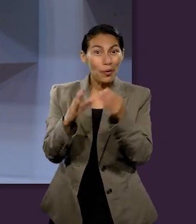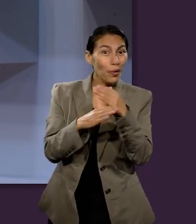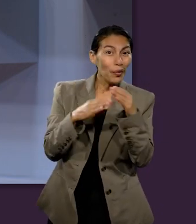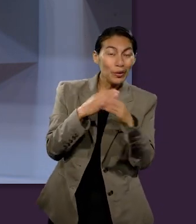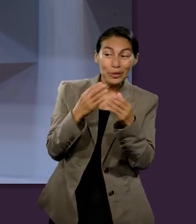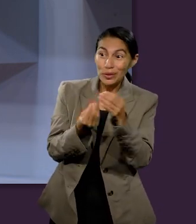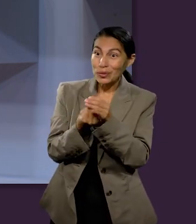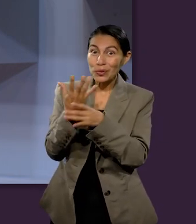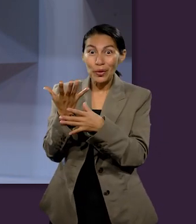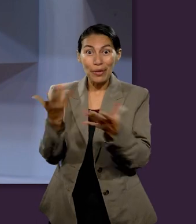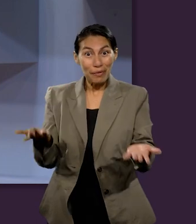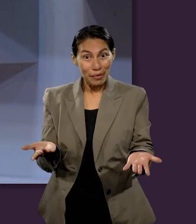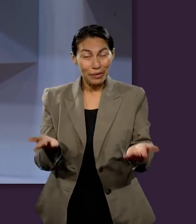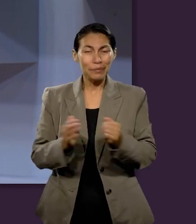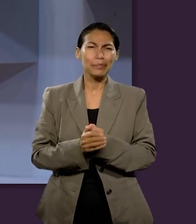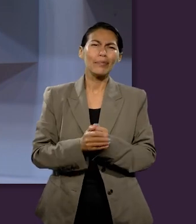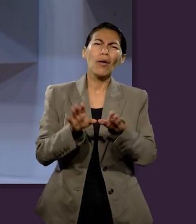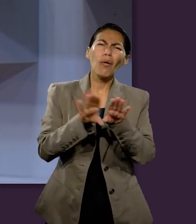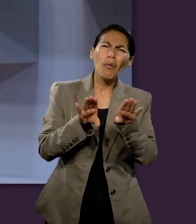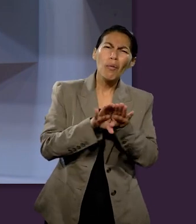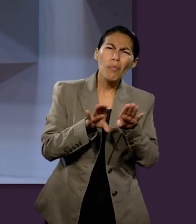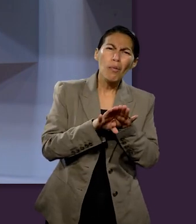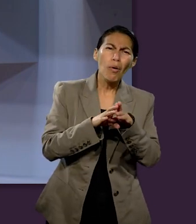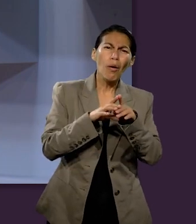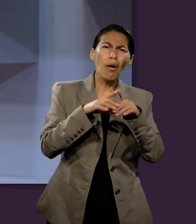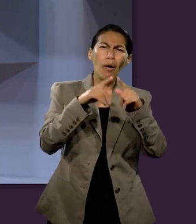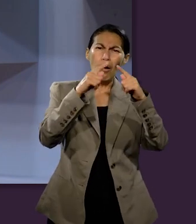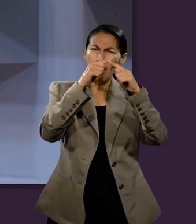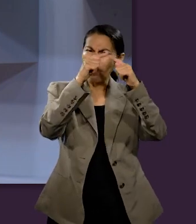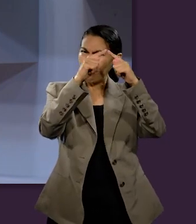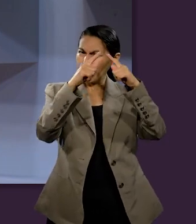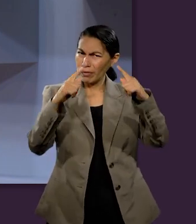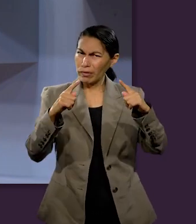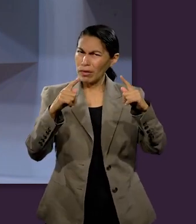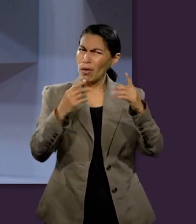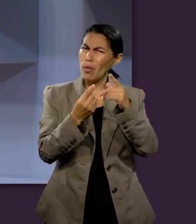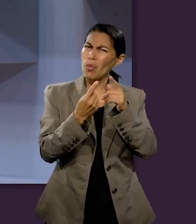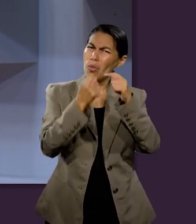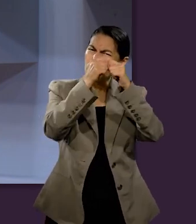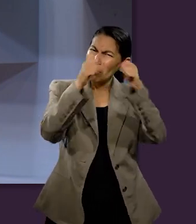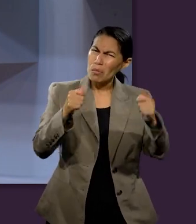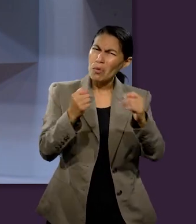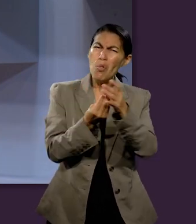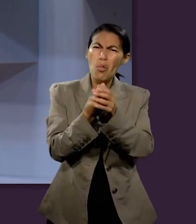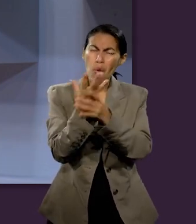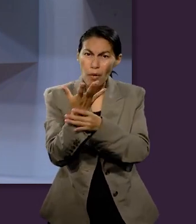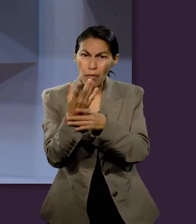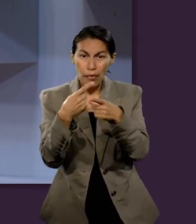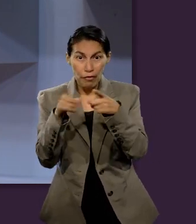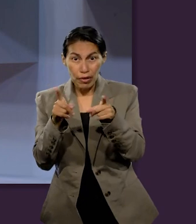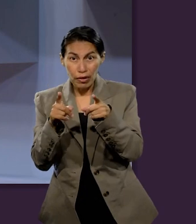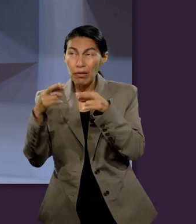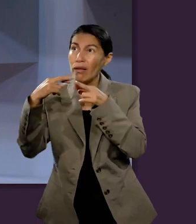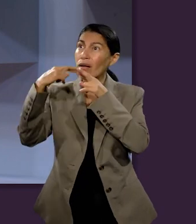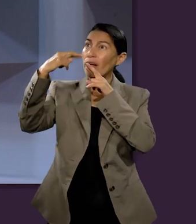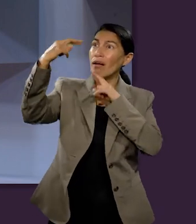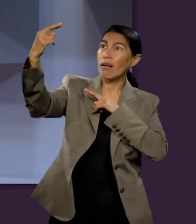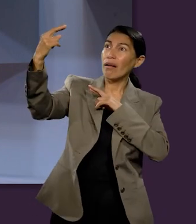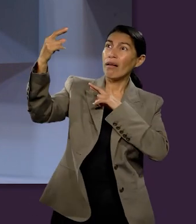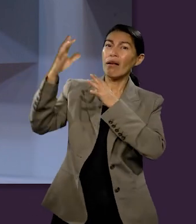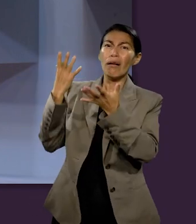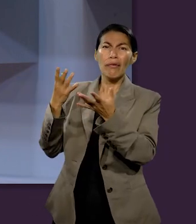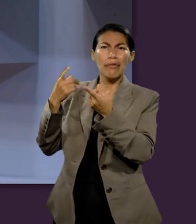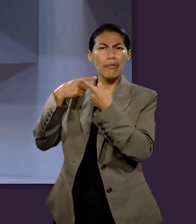con otros conceptos nuevos para nosotros, como una nueva función para el templo, una nueva manera de